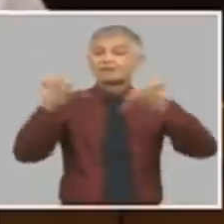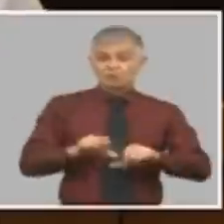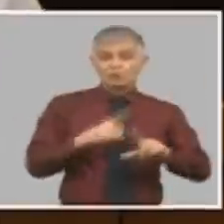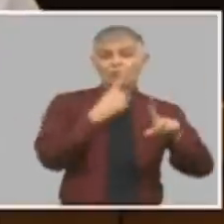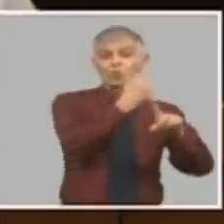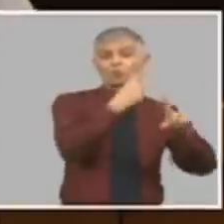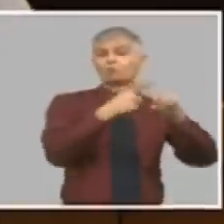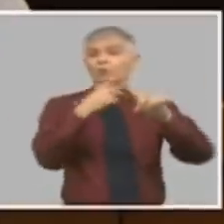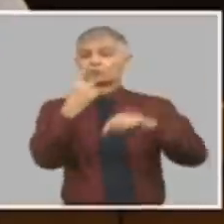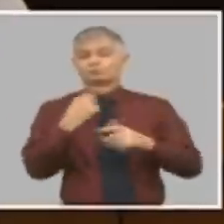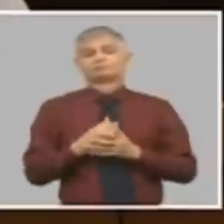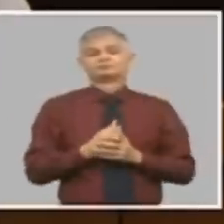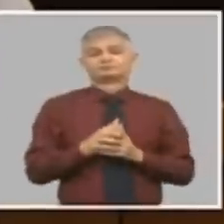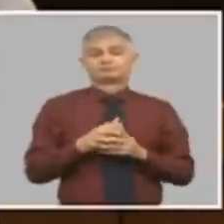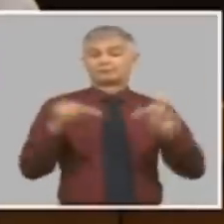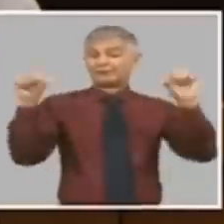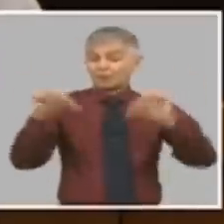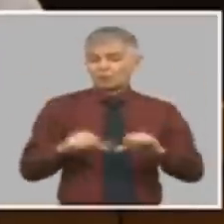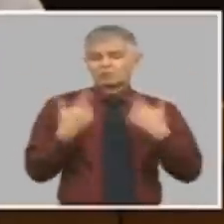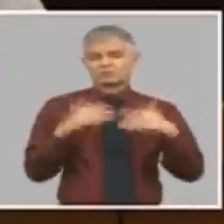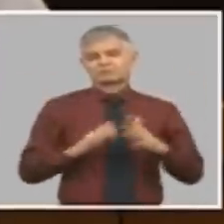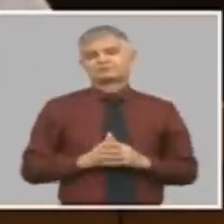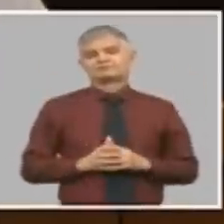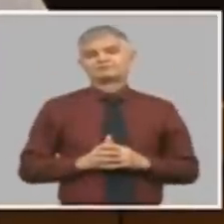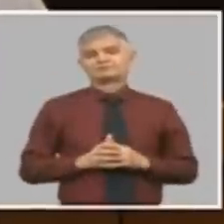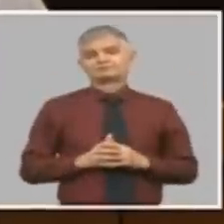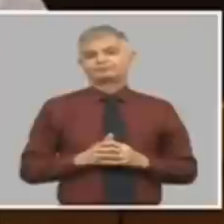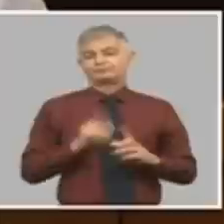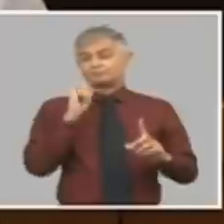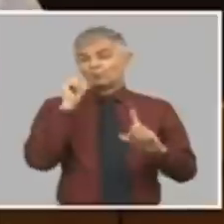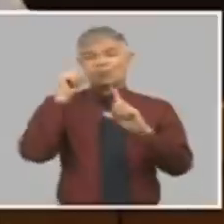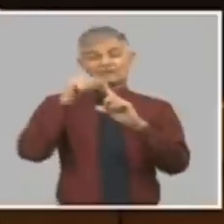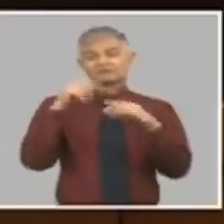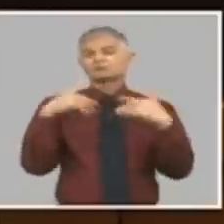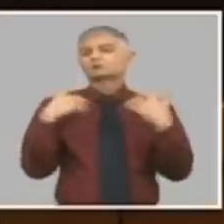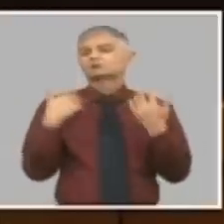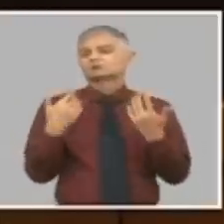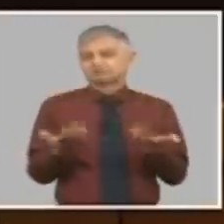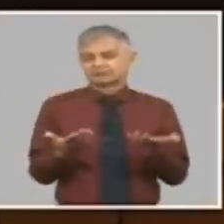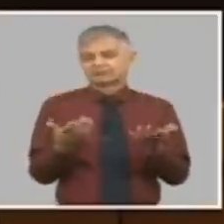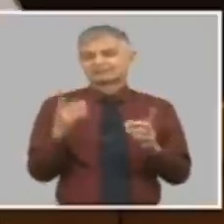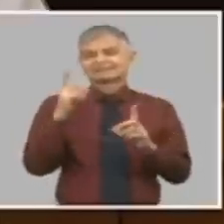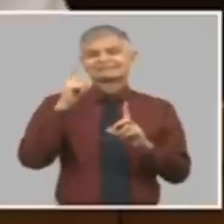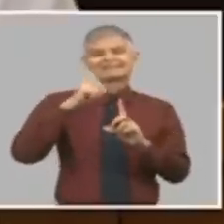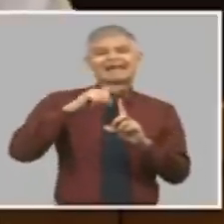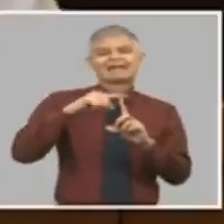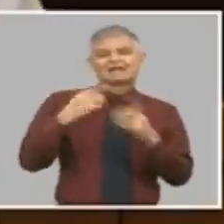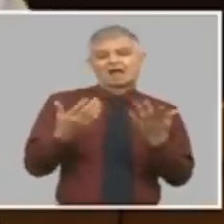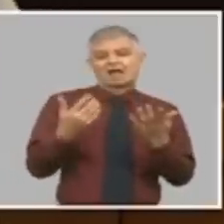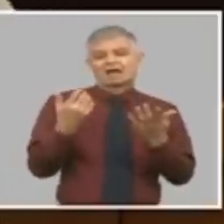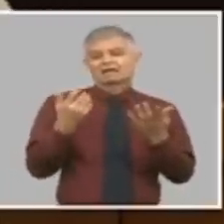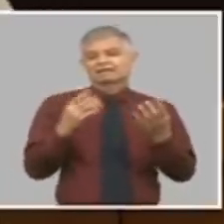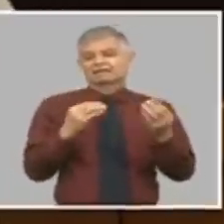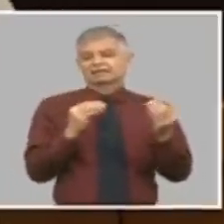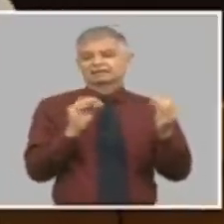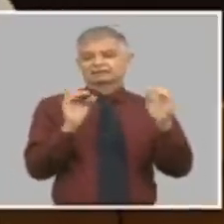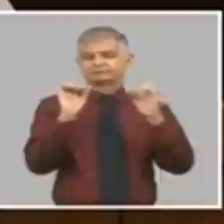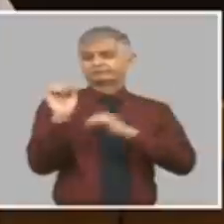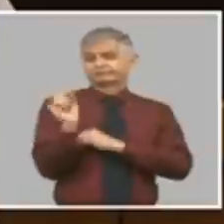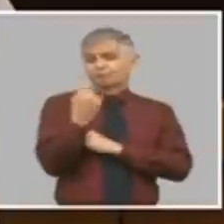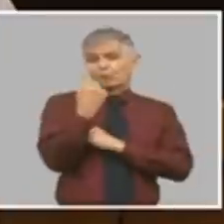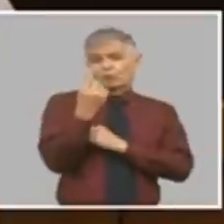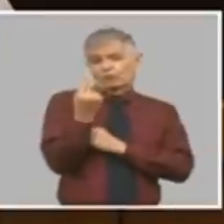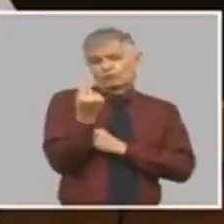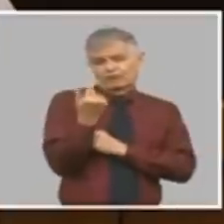eso es más malo que el uno por uno el objetivo que se está siguiendo con la tarea de ordenamiento es tratar de